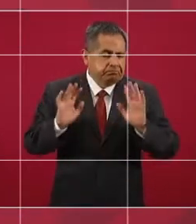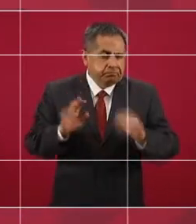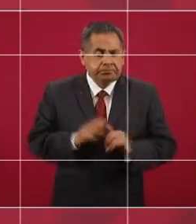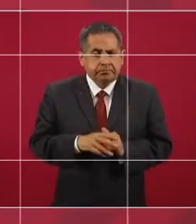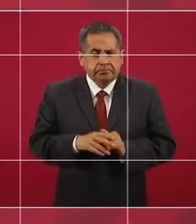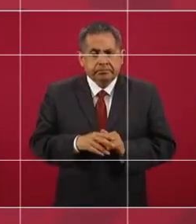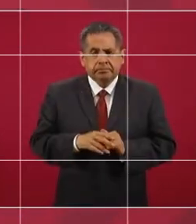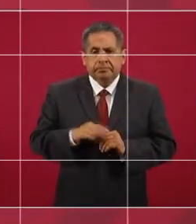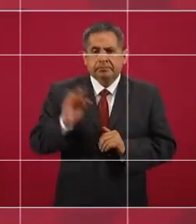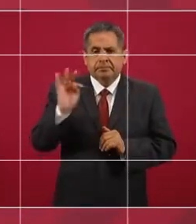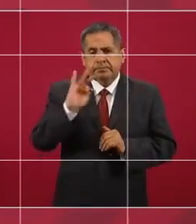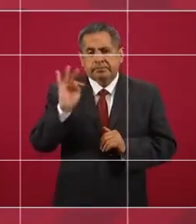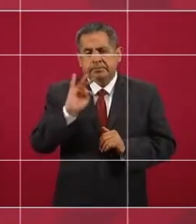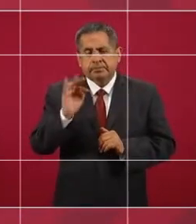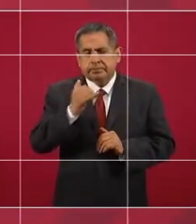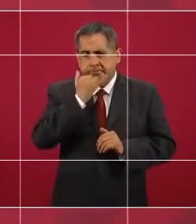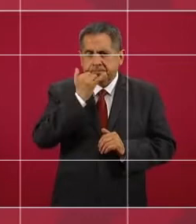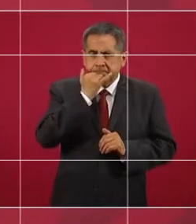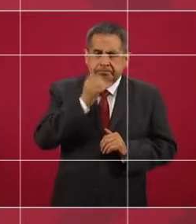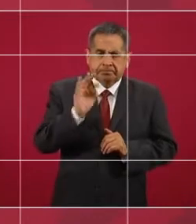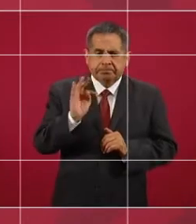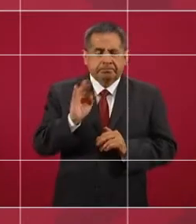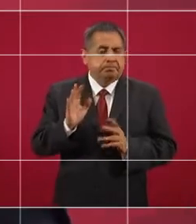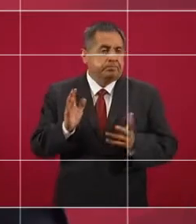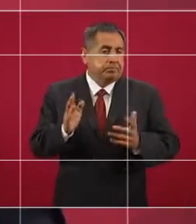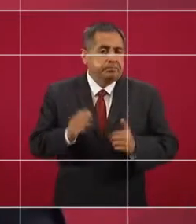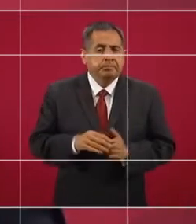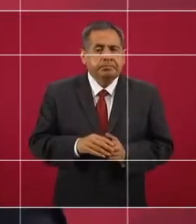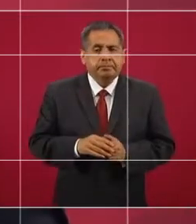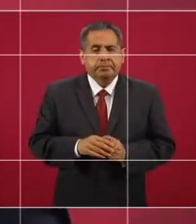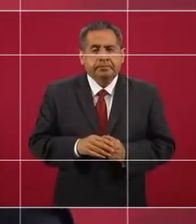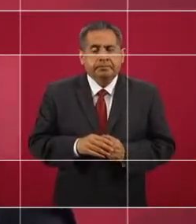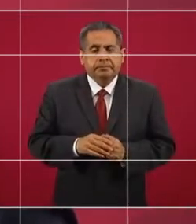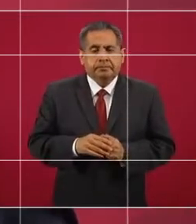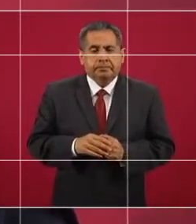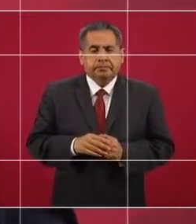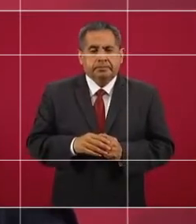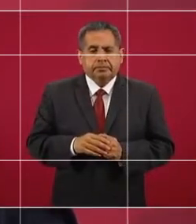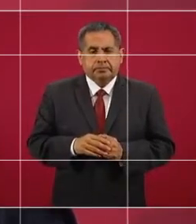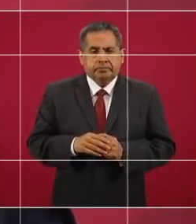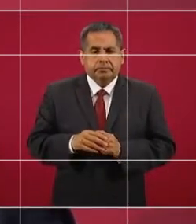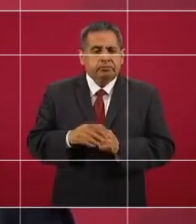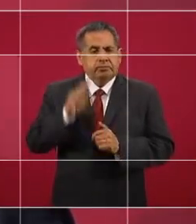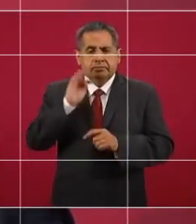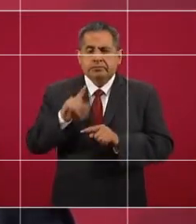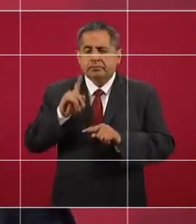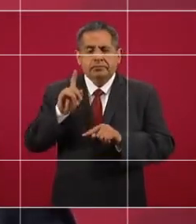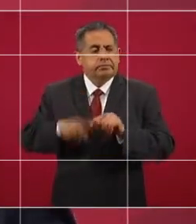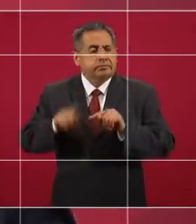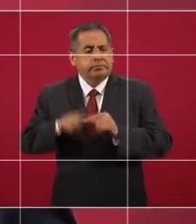A lo mejor pudieron haber defogado menos,